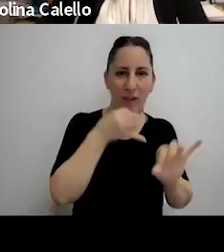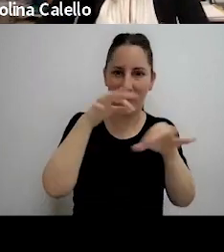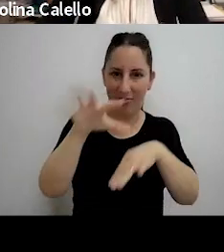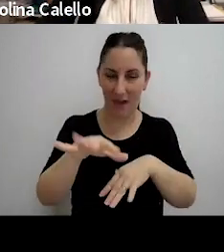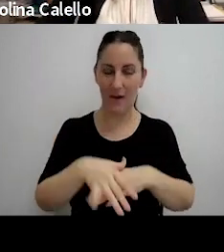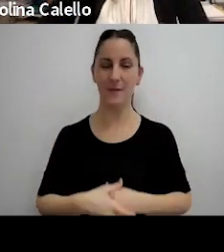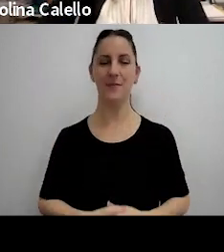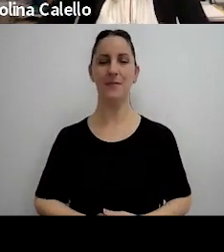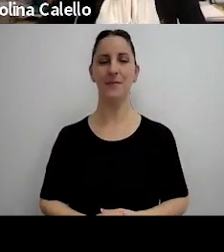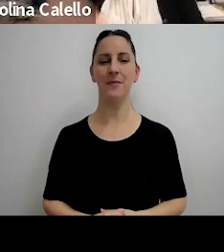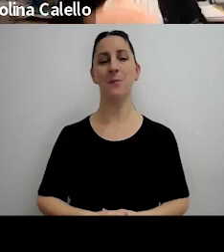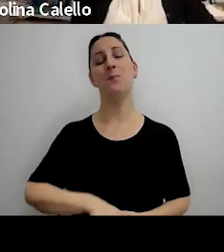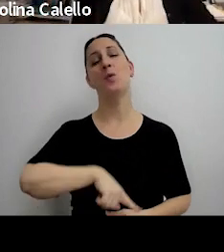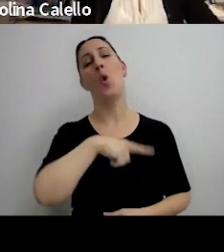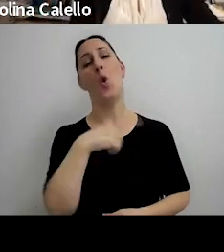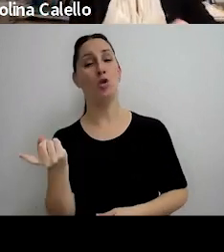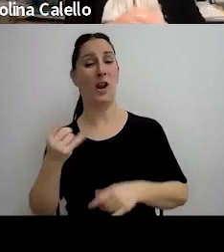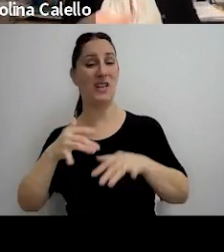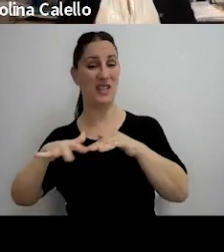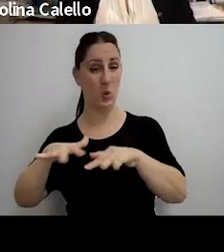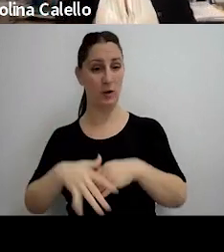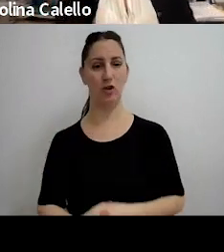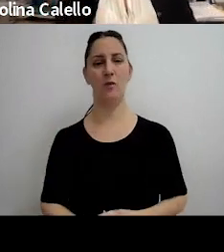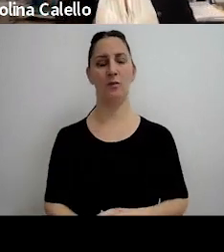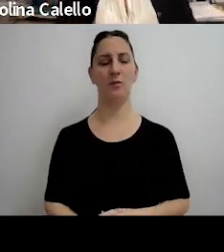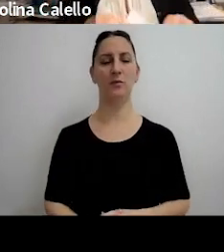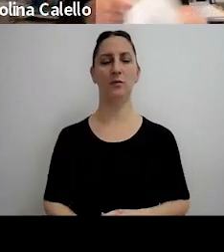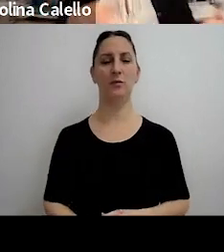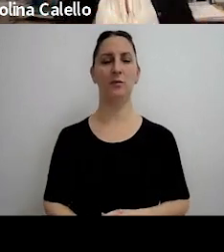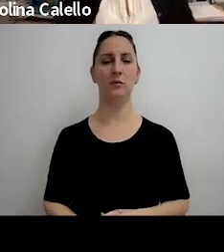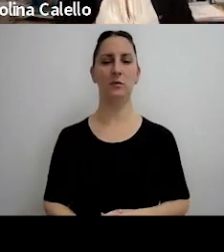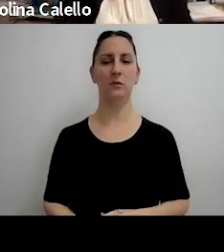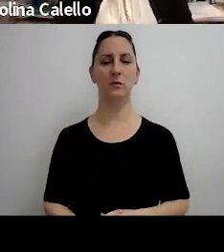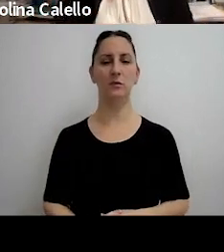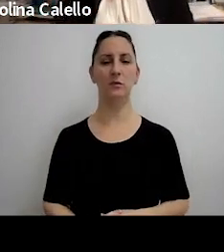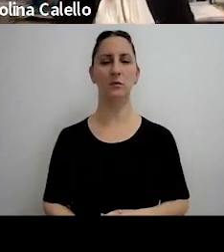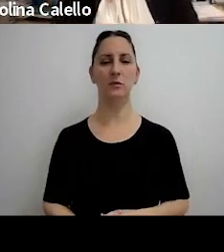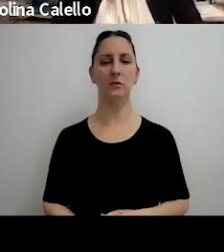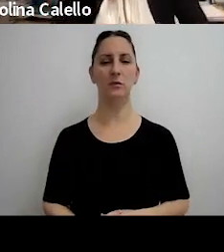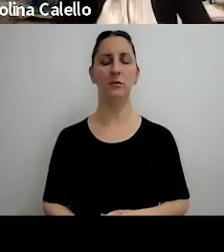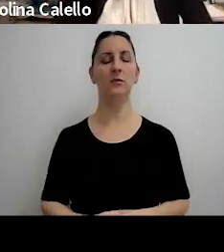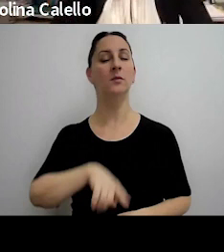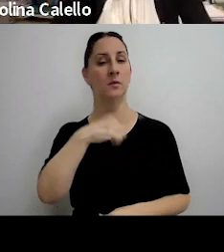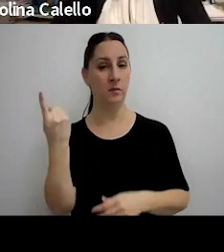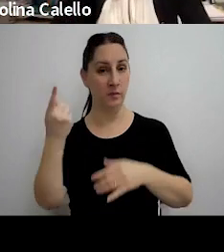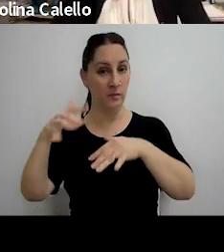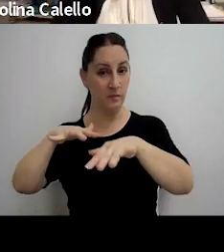en el otro caso fíjense traje los los separé exactos los párrafos en el otro caso